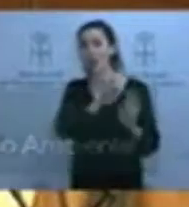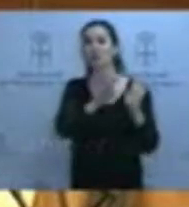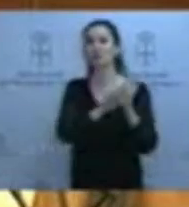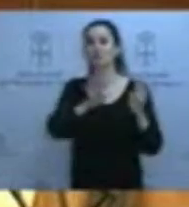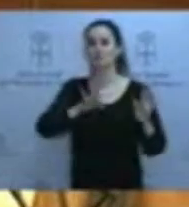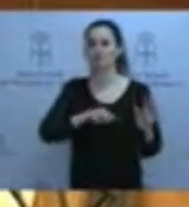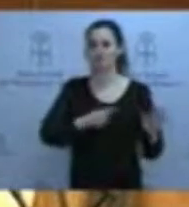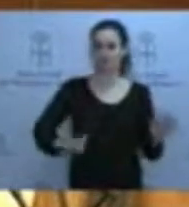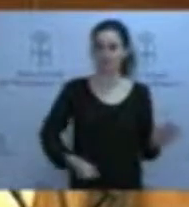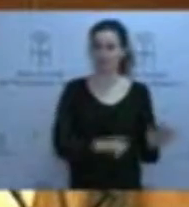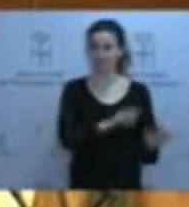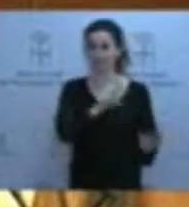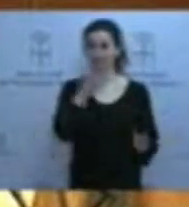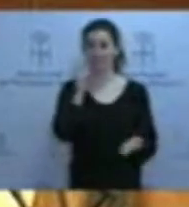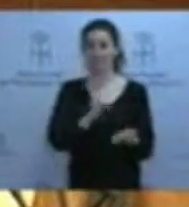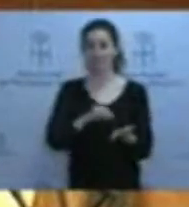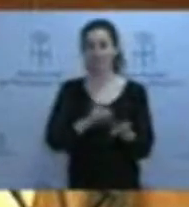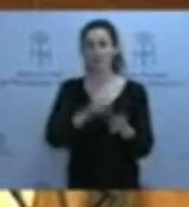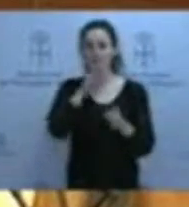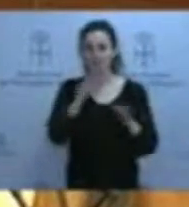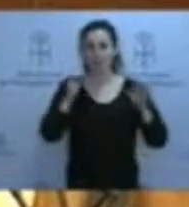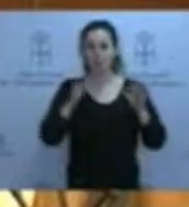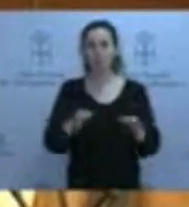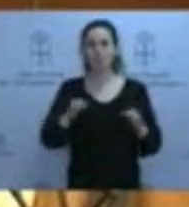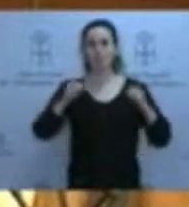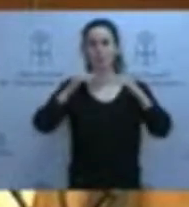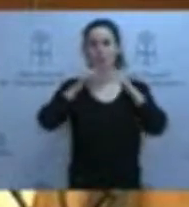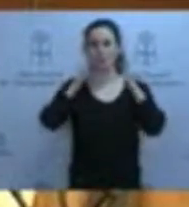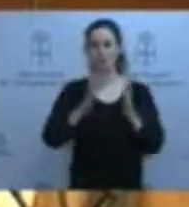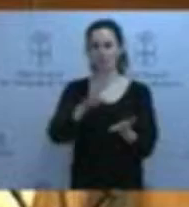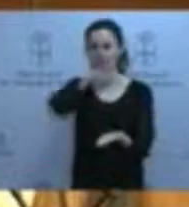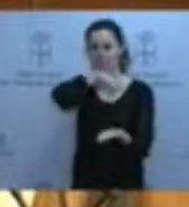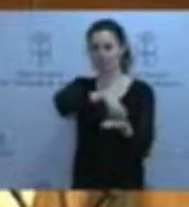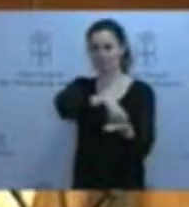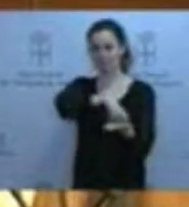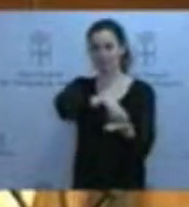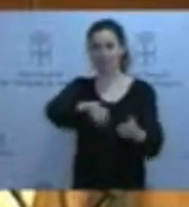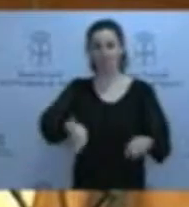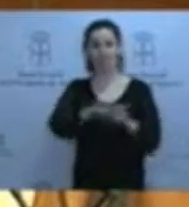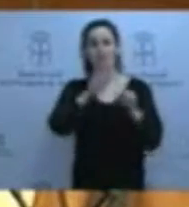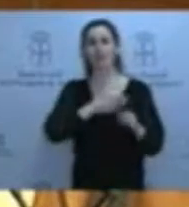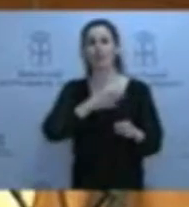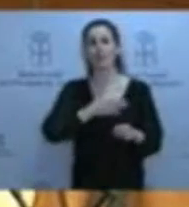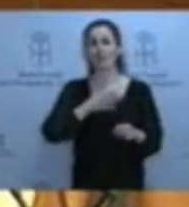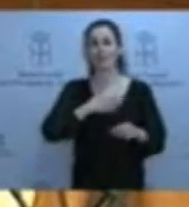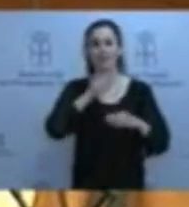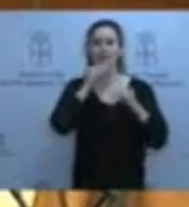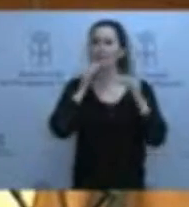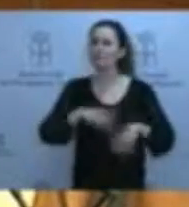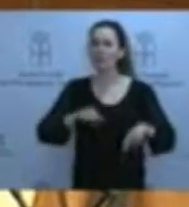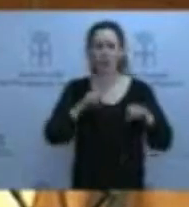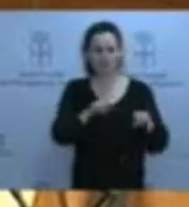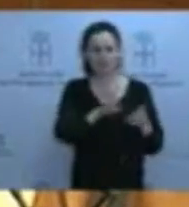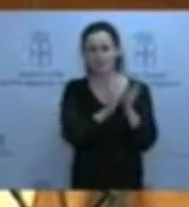tercera vez interesándose por un equipamiento que por mucho que intenten ustedes patrimonializarlo, la historia está ahí, no se